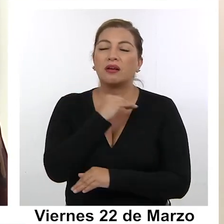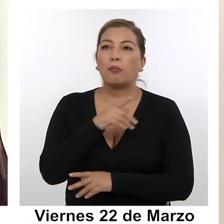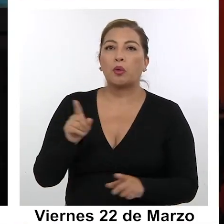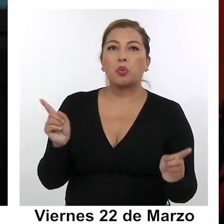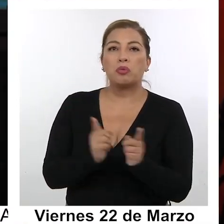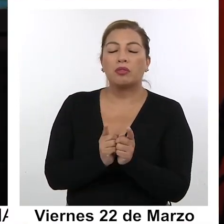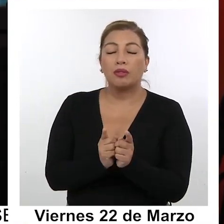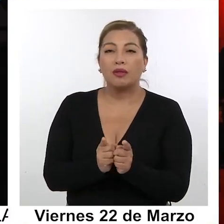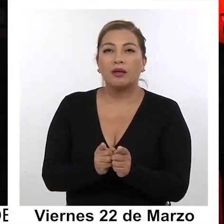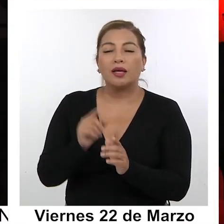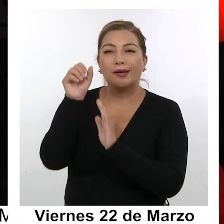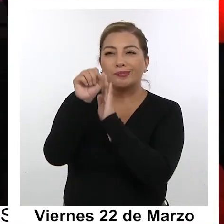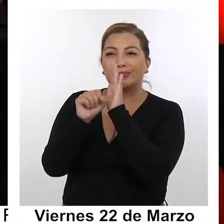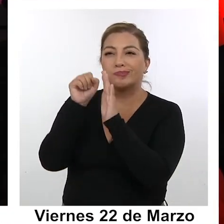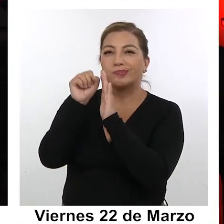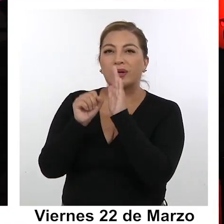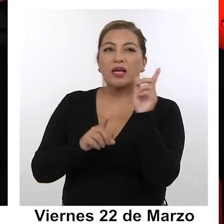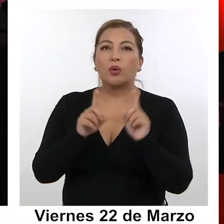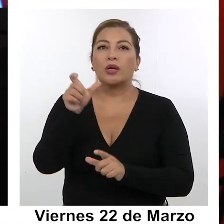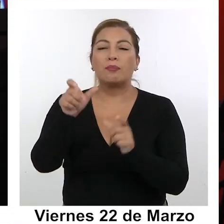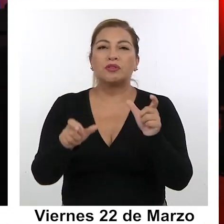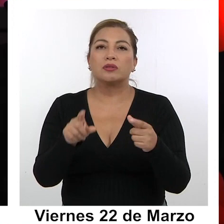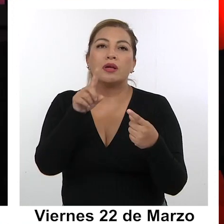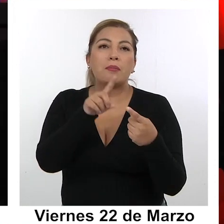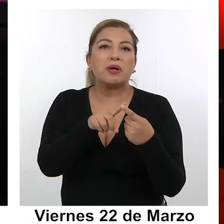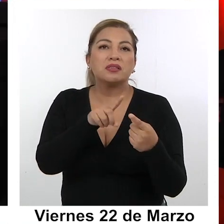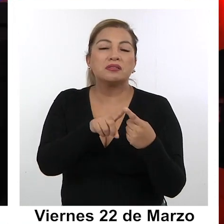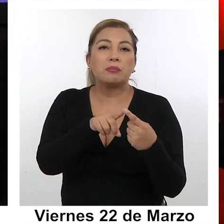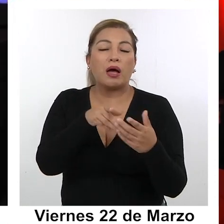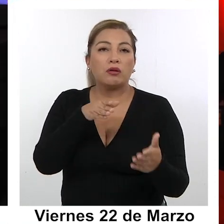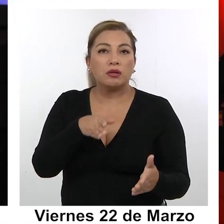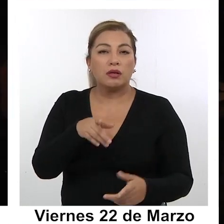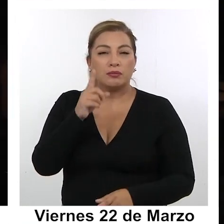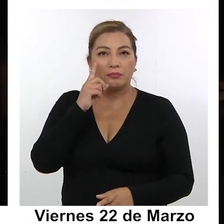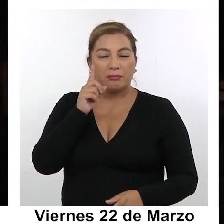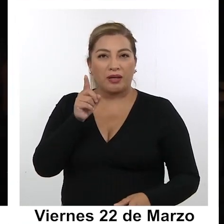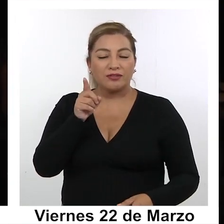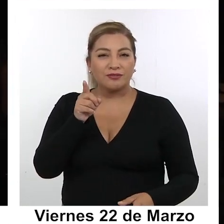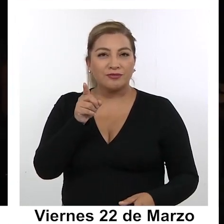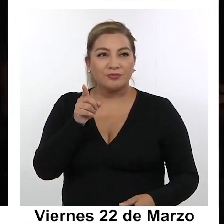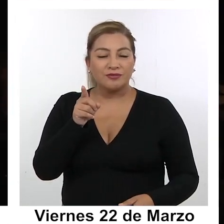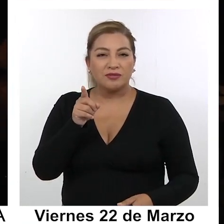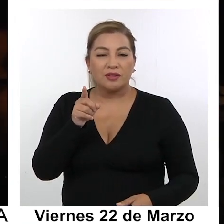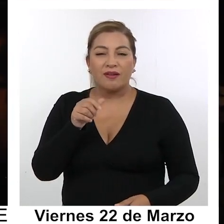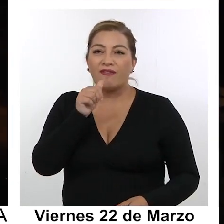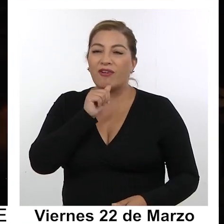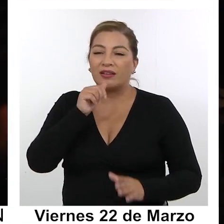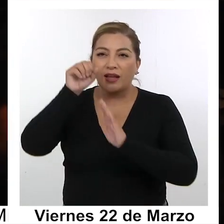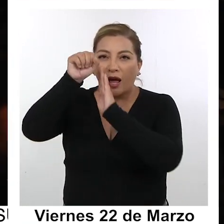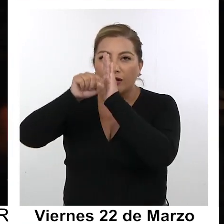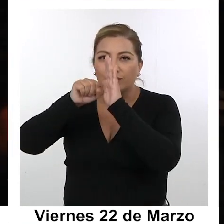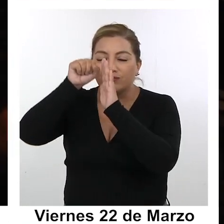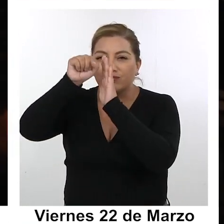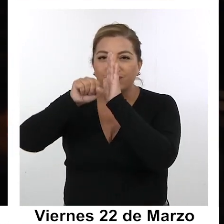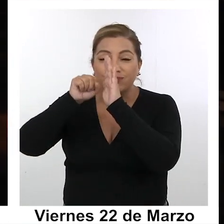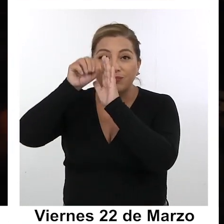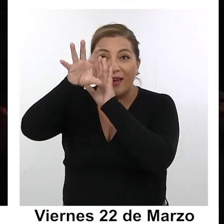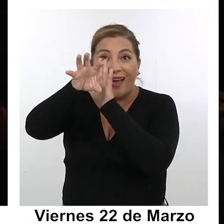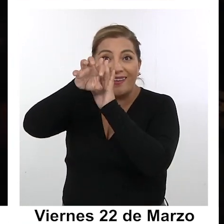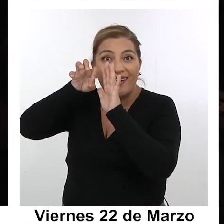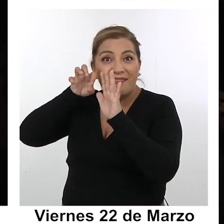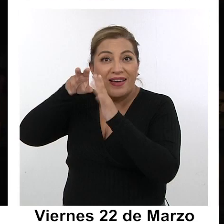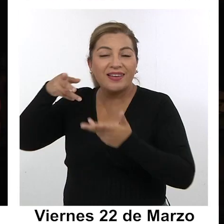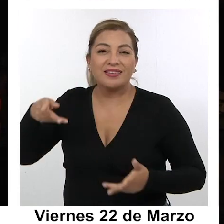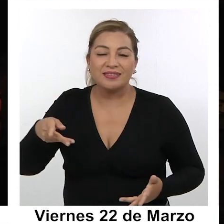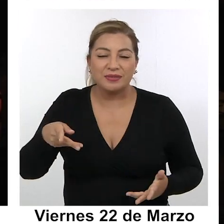solamente tienen oportunidad de verlo las personas que participaron en el evento. Pero si no está registrado audiovisualmente o no está registrado